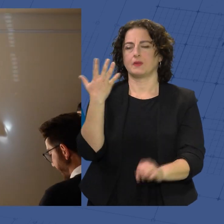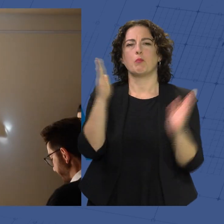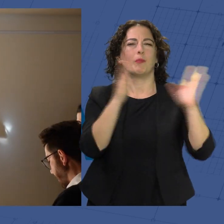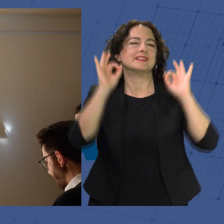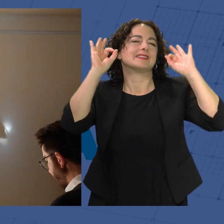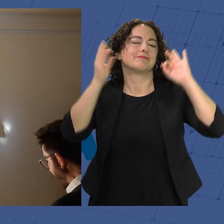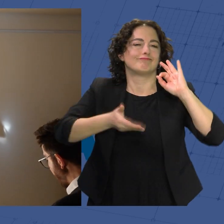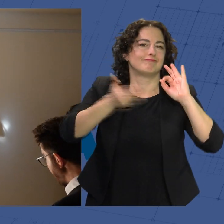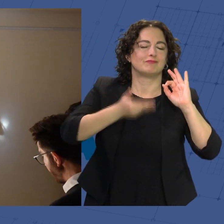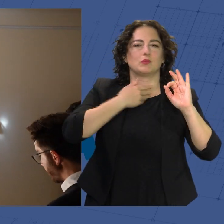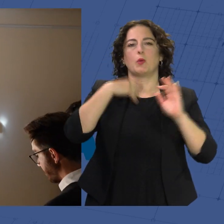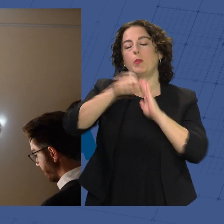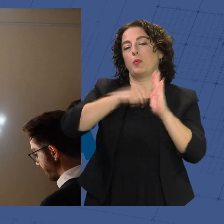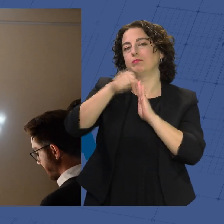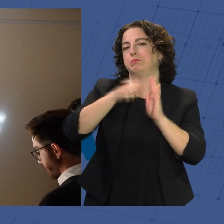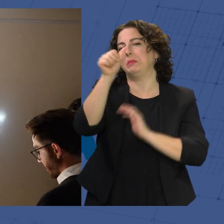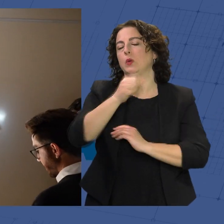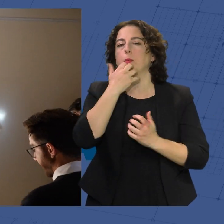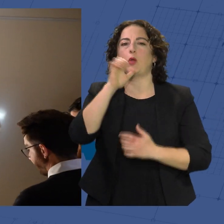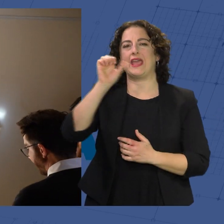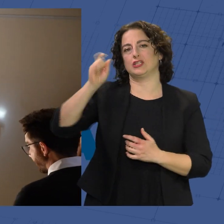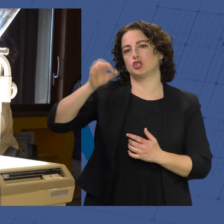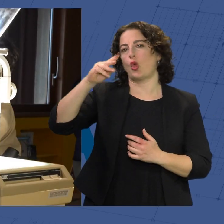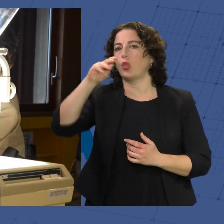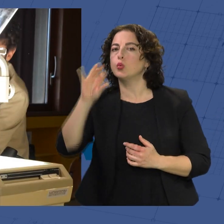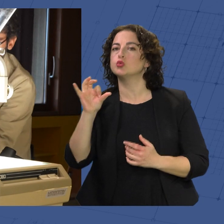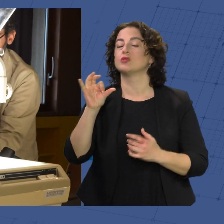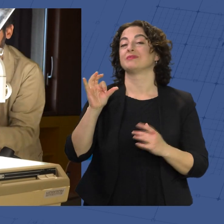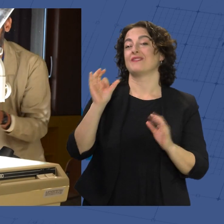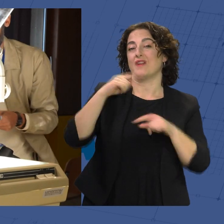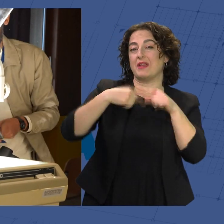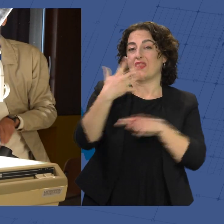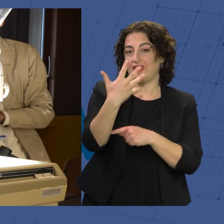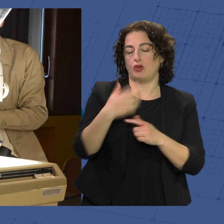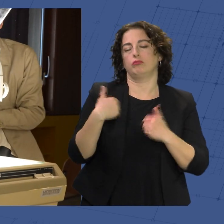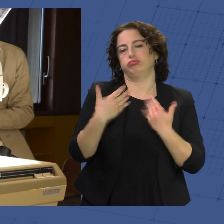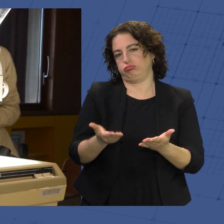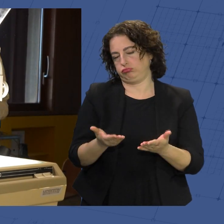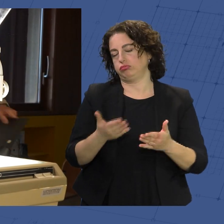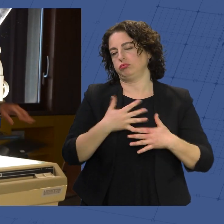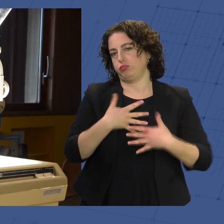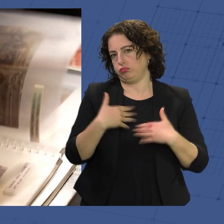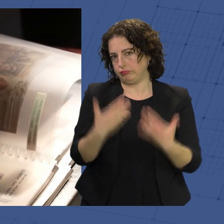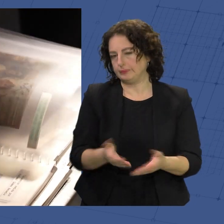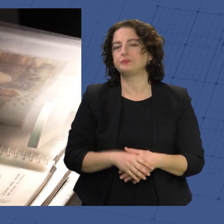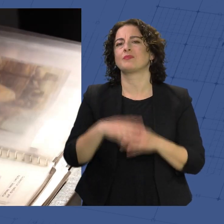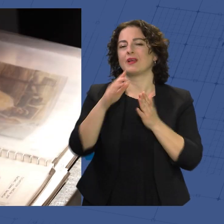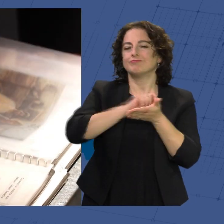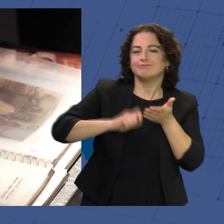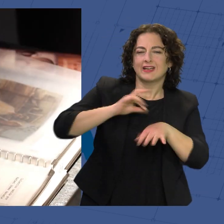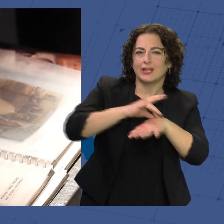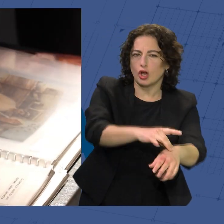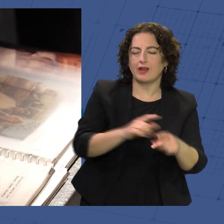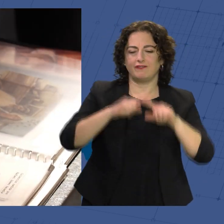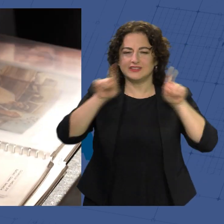míticos films como Exodus, todas ellas cedidas por cinco familias de la chanca pescadería. En esta línea se han recogido extractos de guiones, fichas de